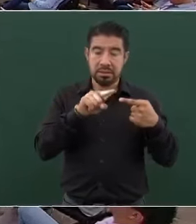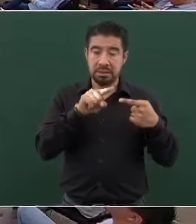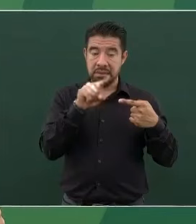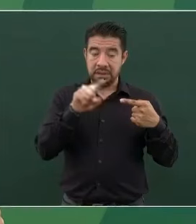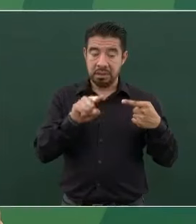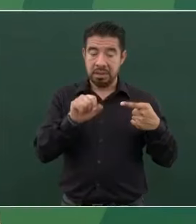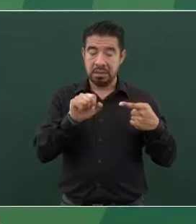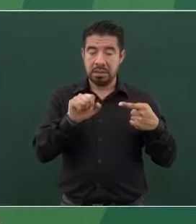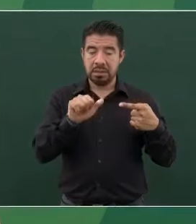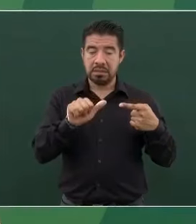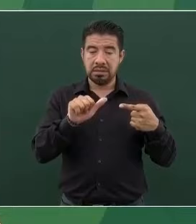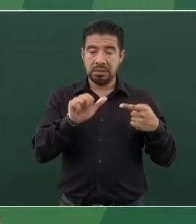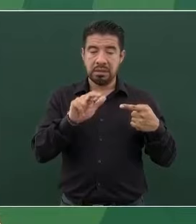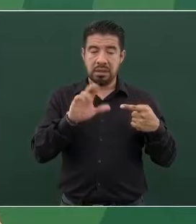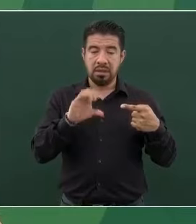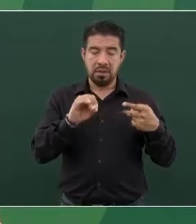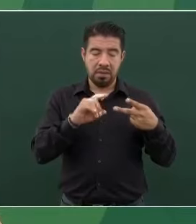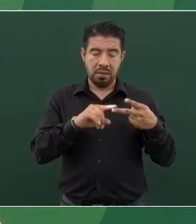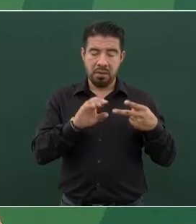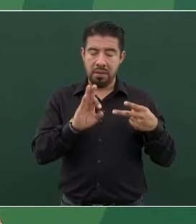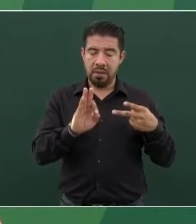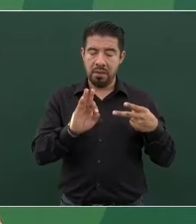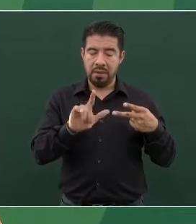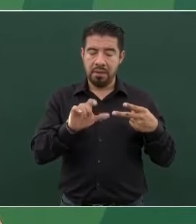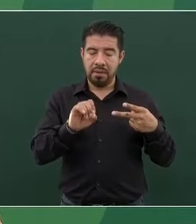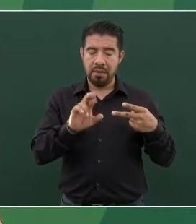de los buenos periodistas.